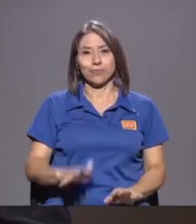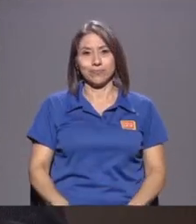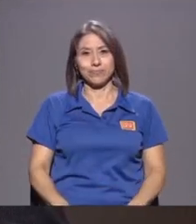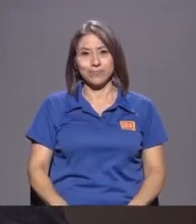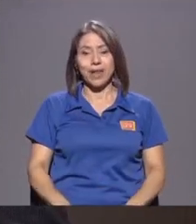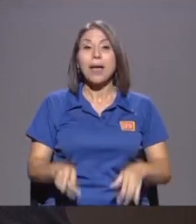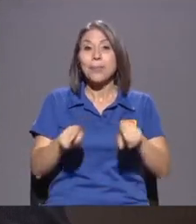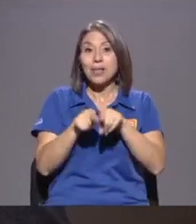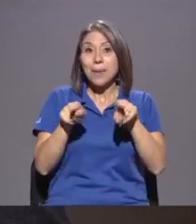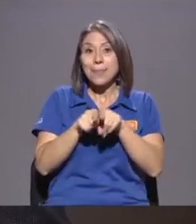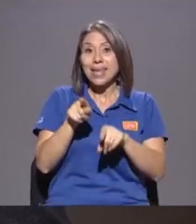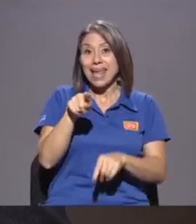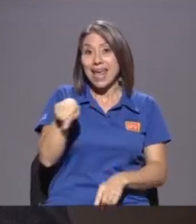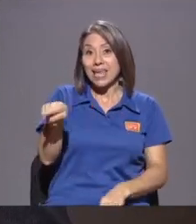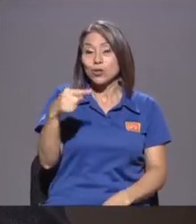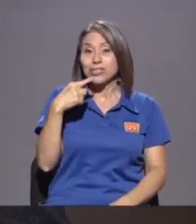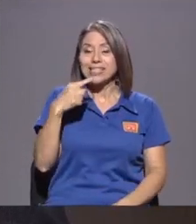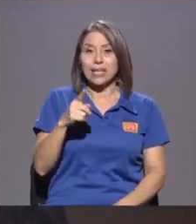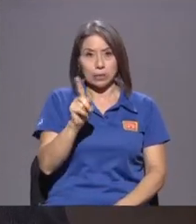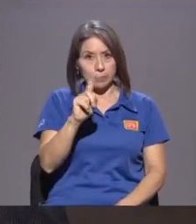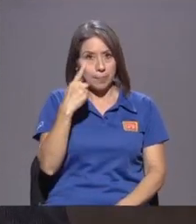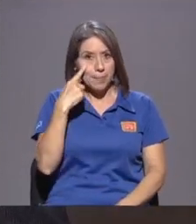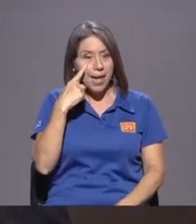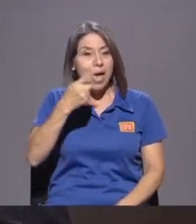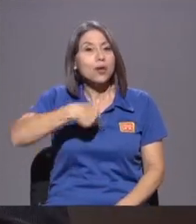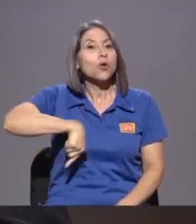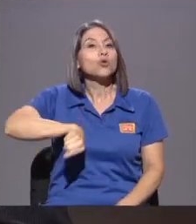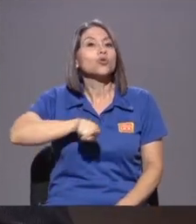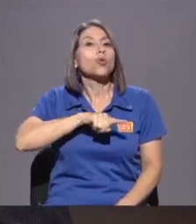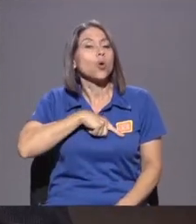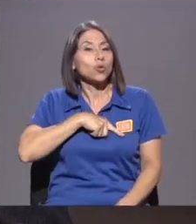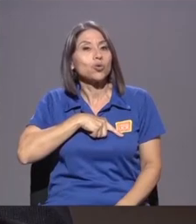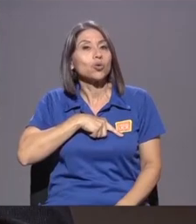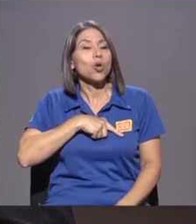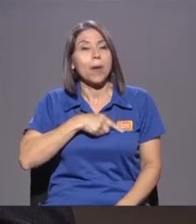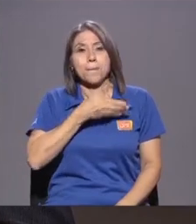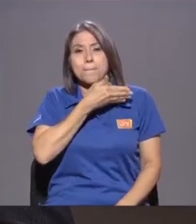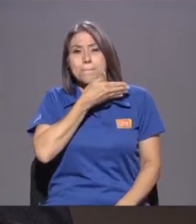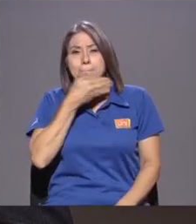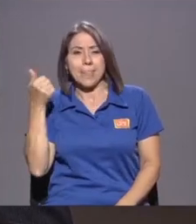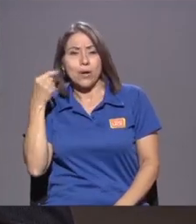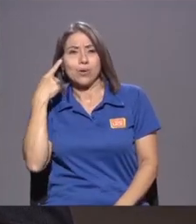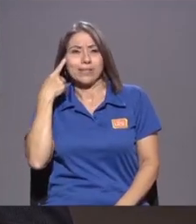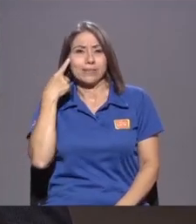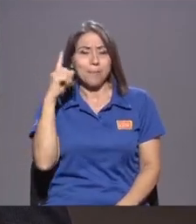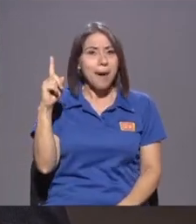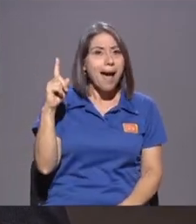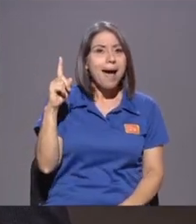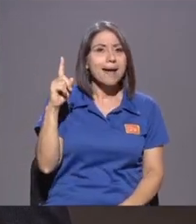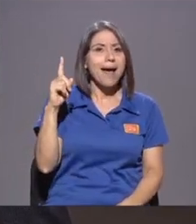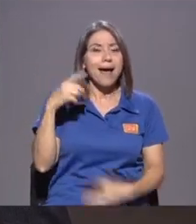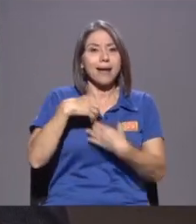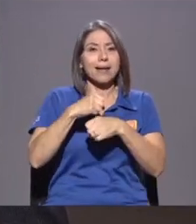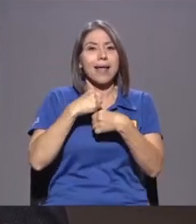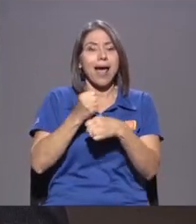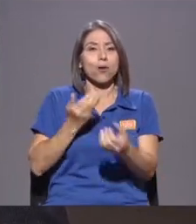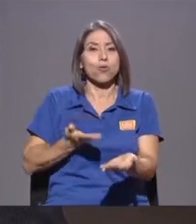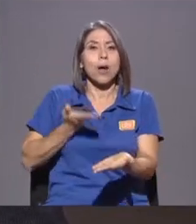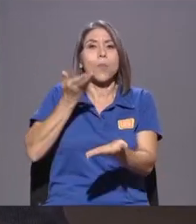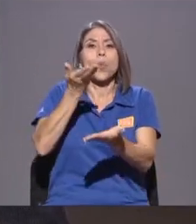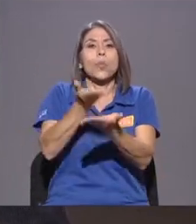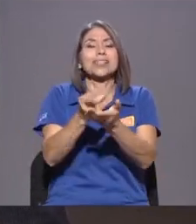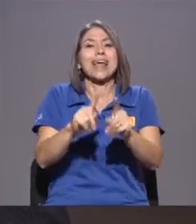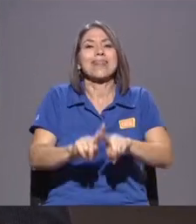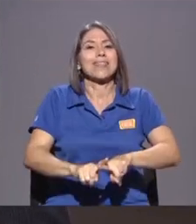Nosotros Estamos Somos Los Mejores Posicionados Para Crear Una Propuesta Disruptiva